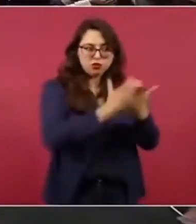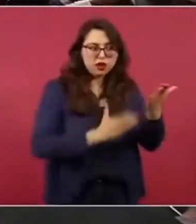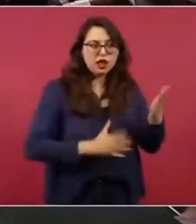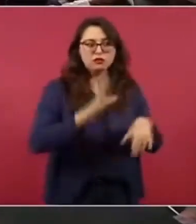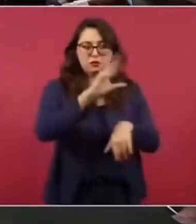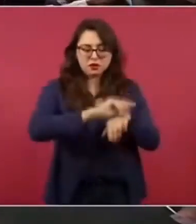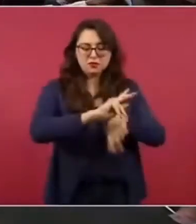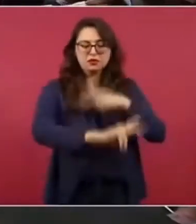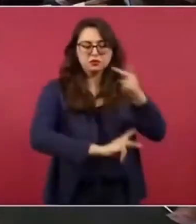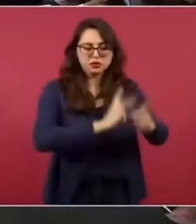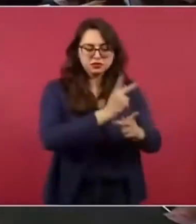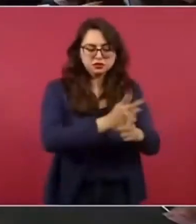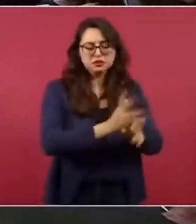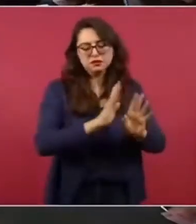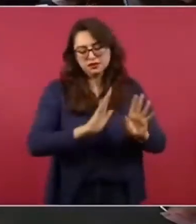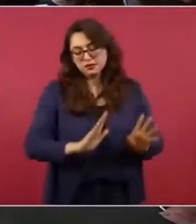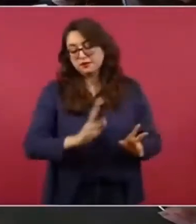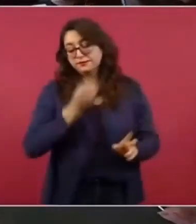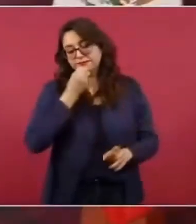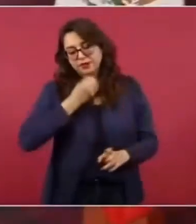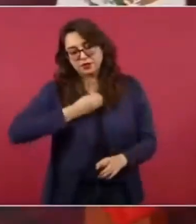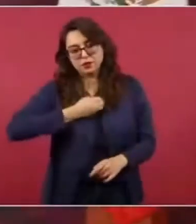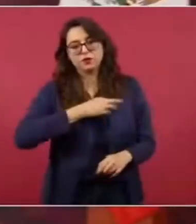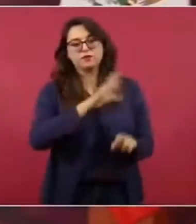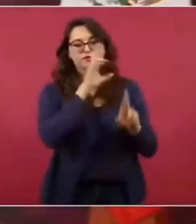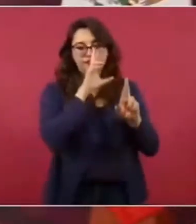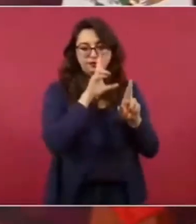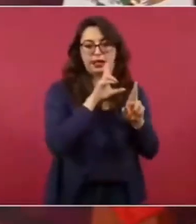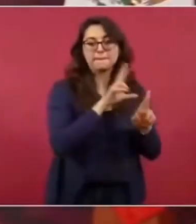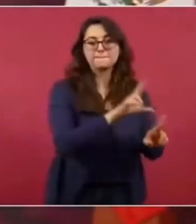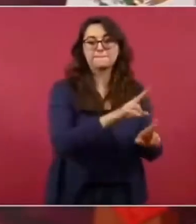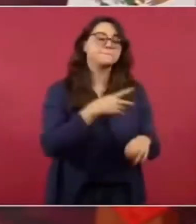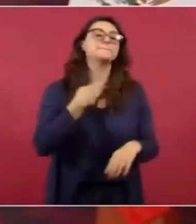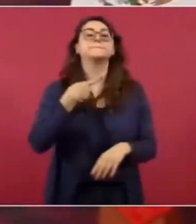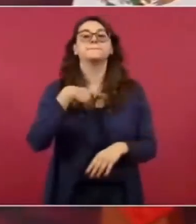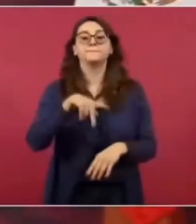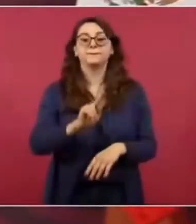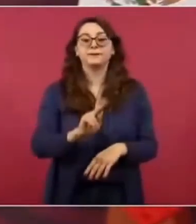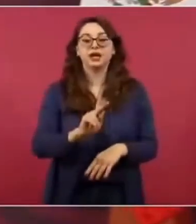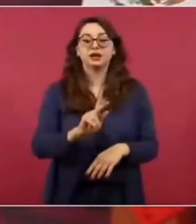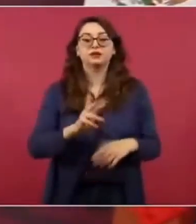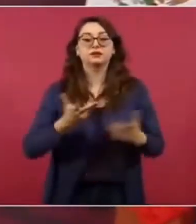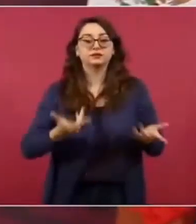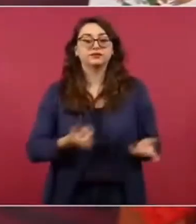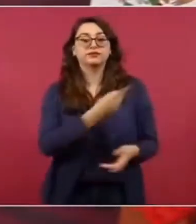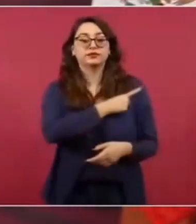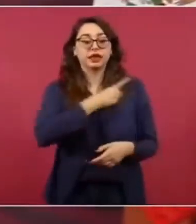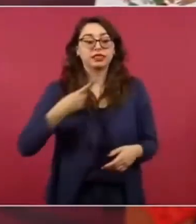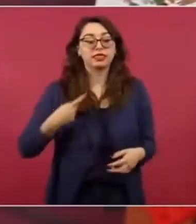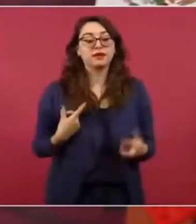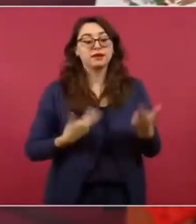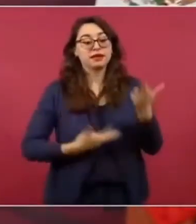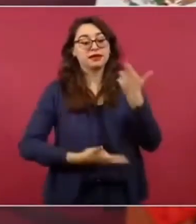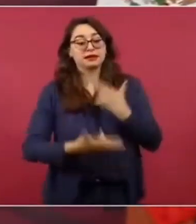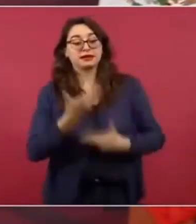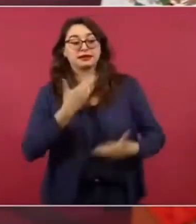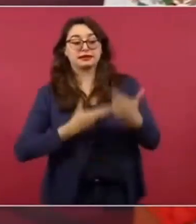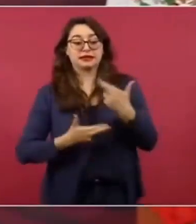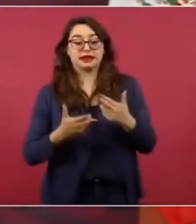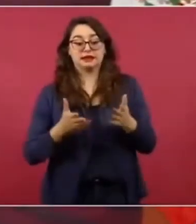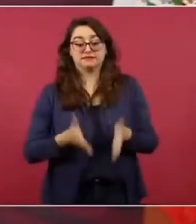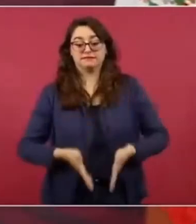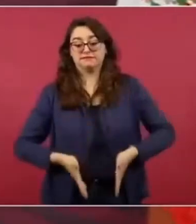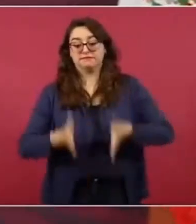completamente de dominio público, pagan una cuota. Si los trenes